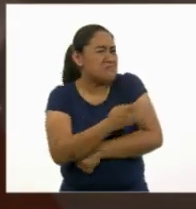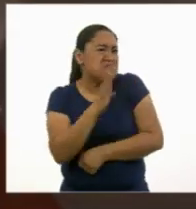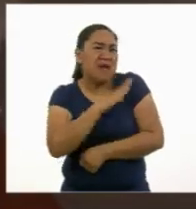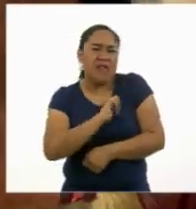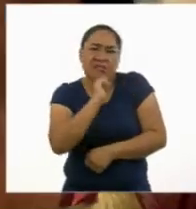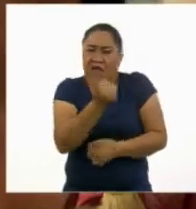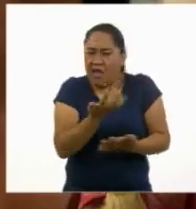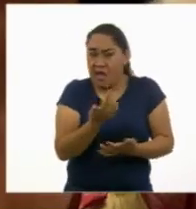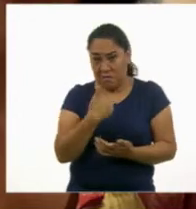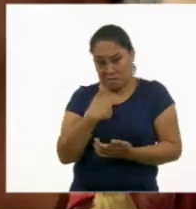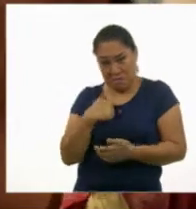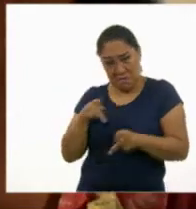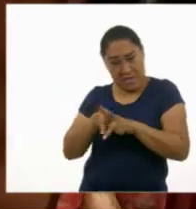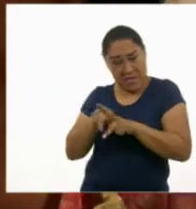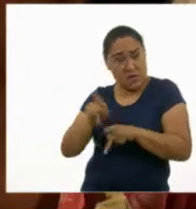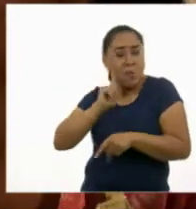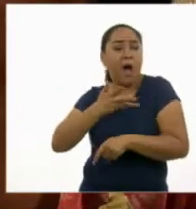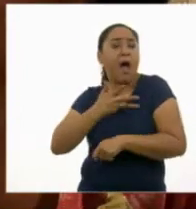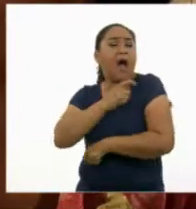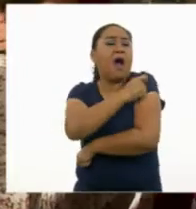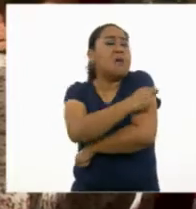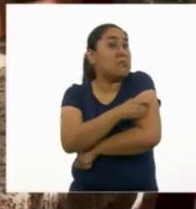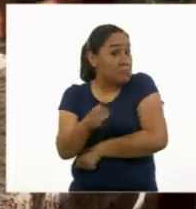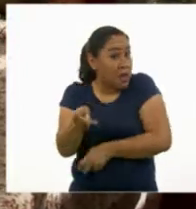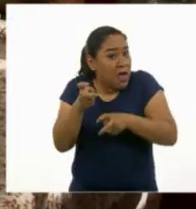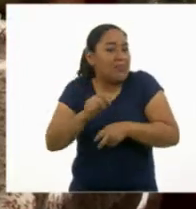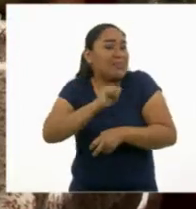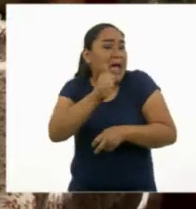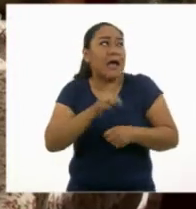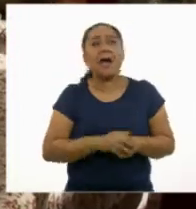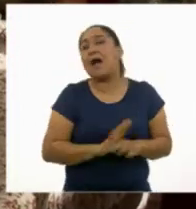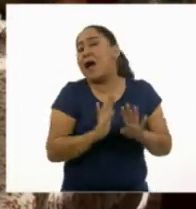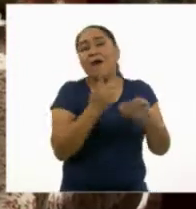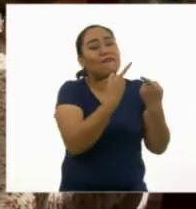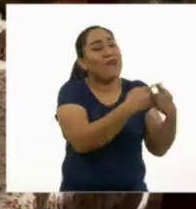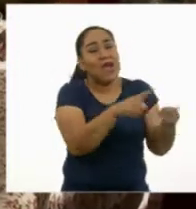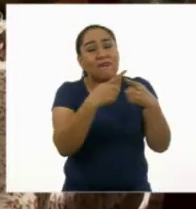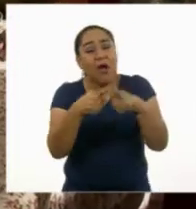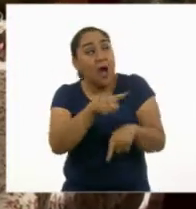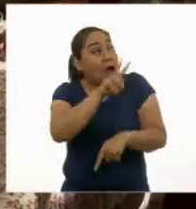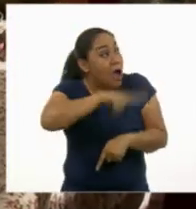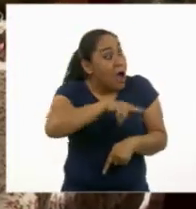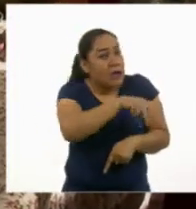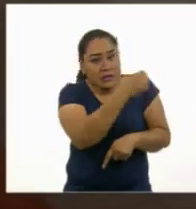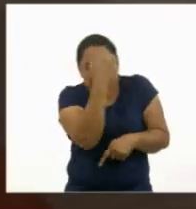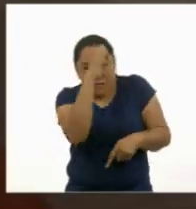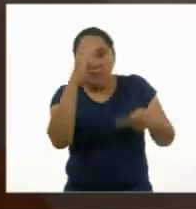y ella nos roba. Pero no es lo mismo, no los conocemos y no puedes confiar en extraños, ya lo sabes.